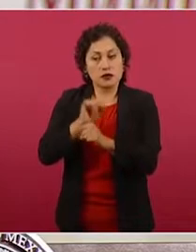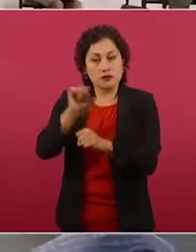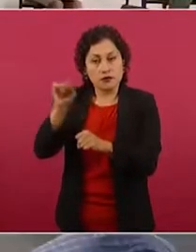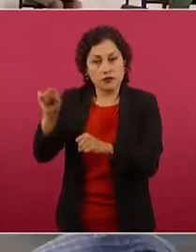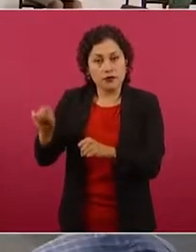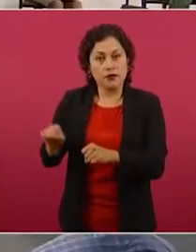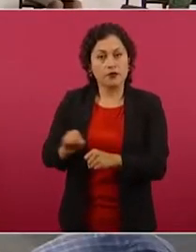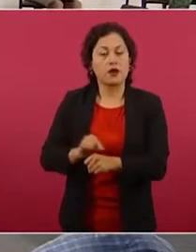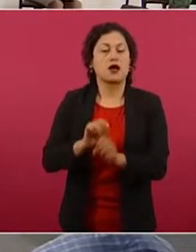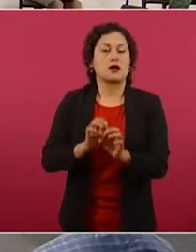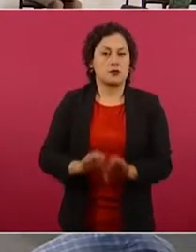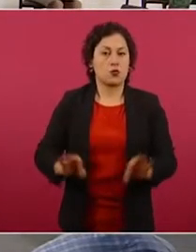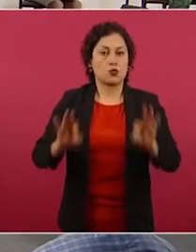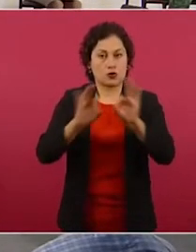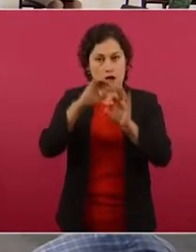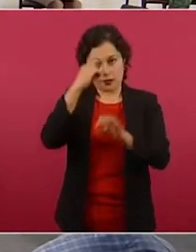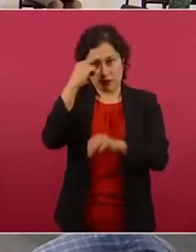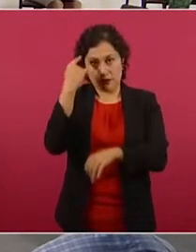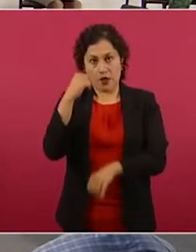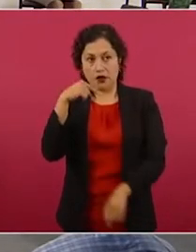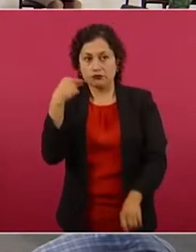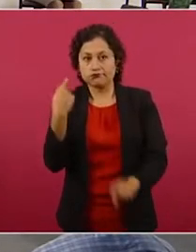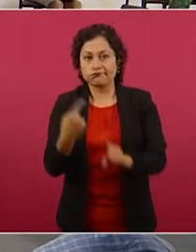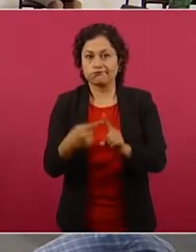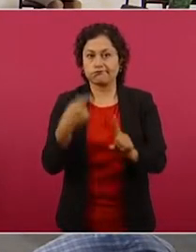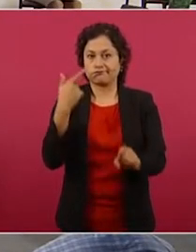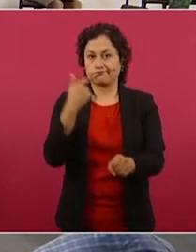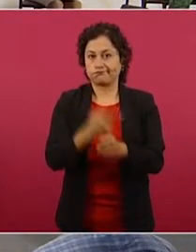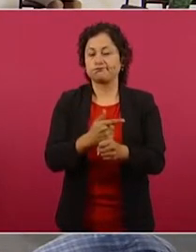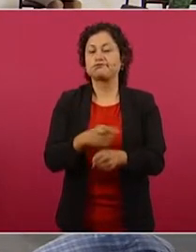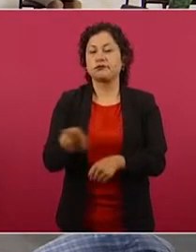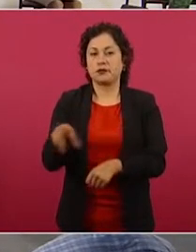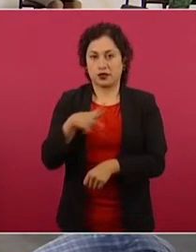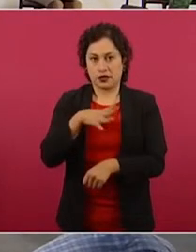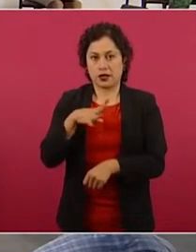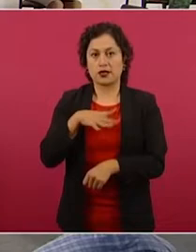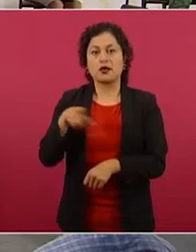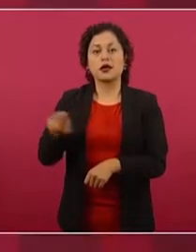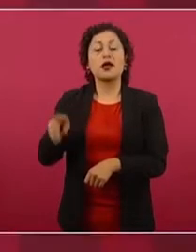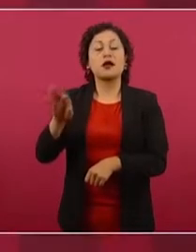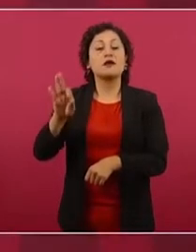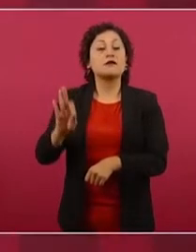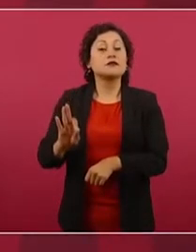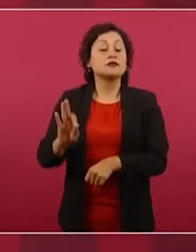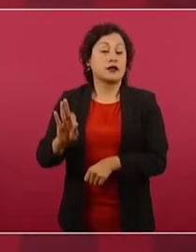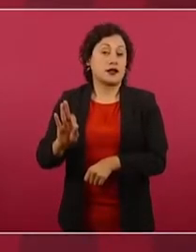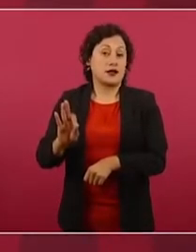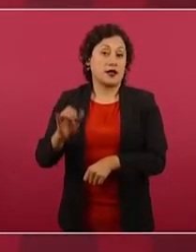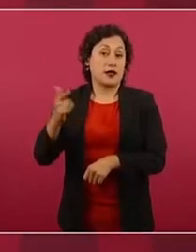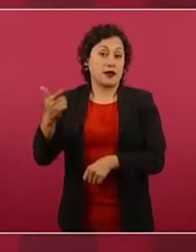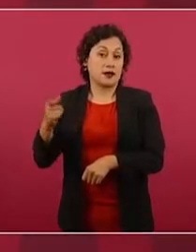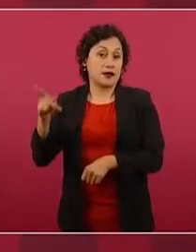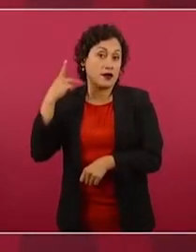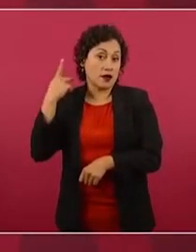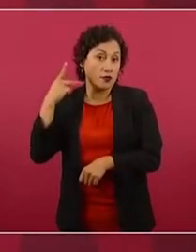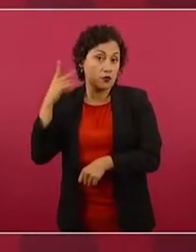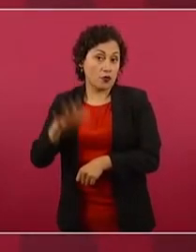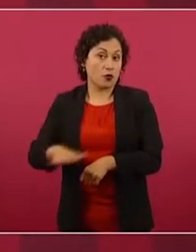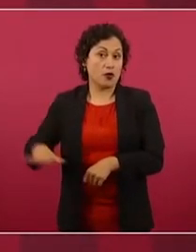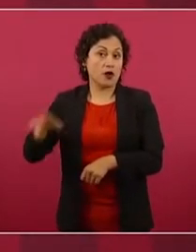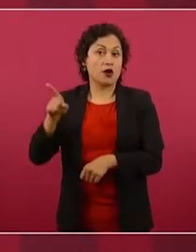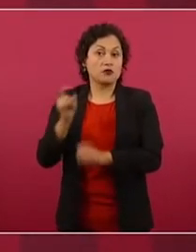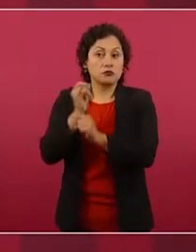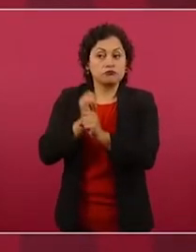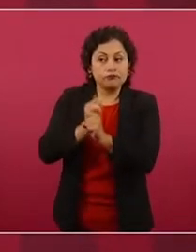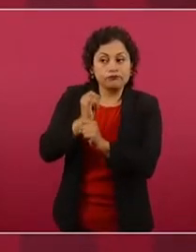y también que la Fiscalía General de Puebla ha estado haciendo las indagatorias, las entrevistas,